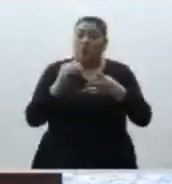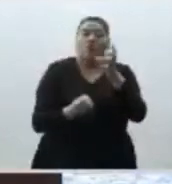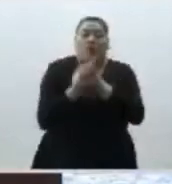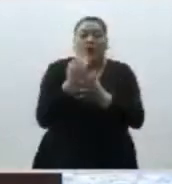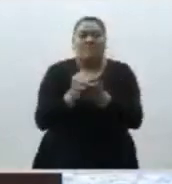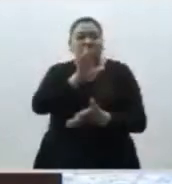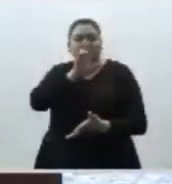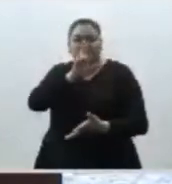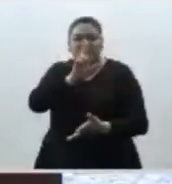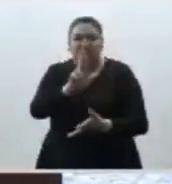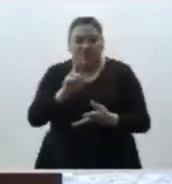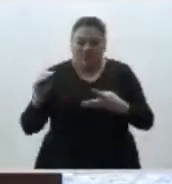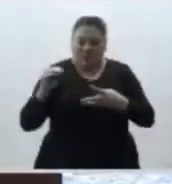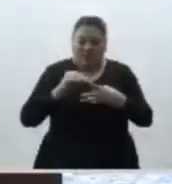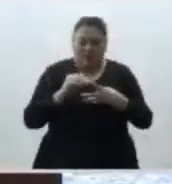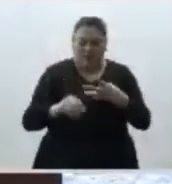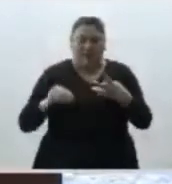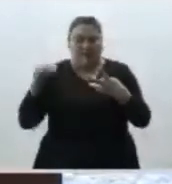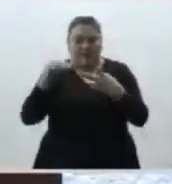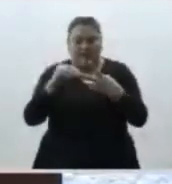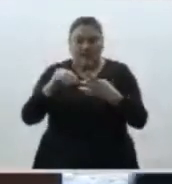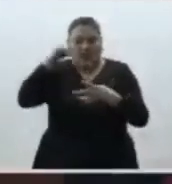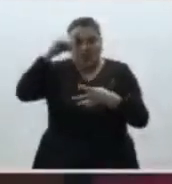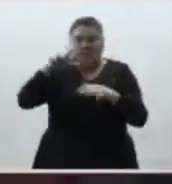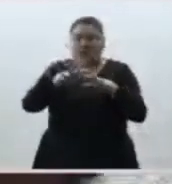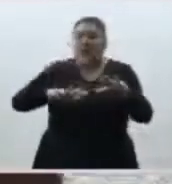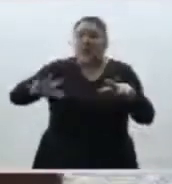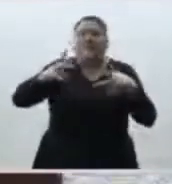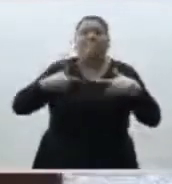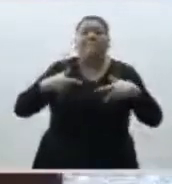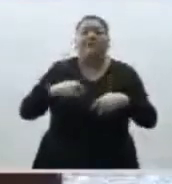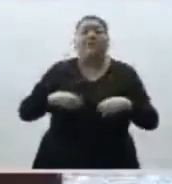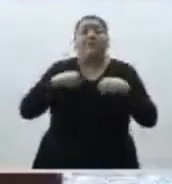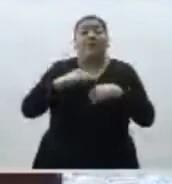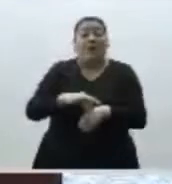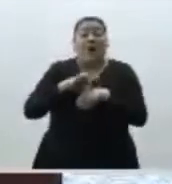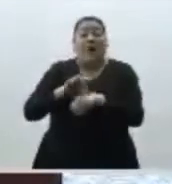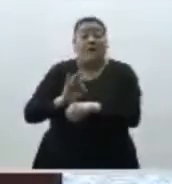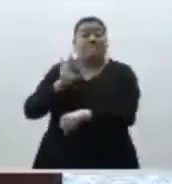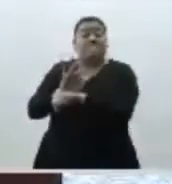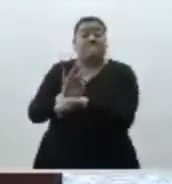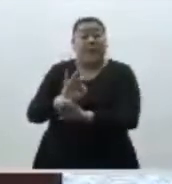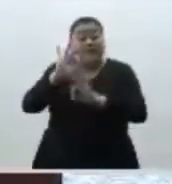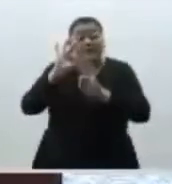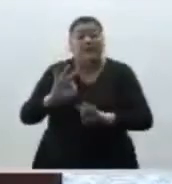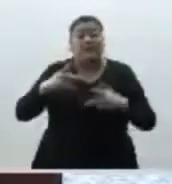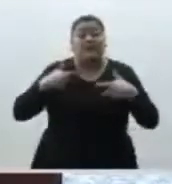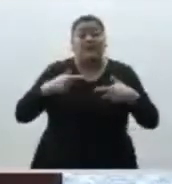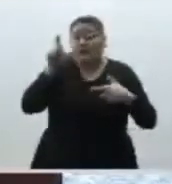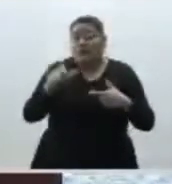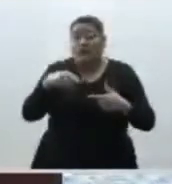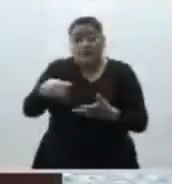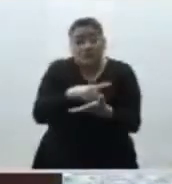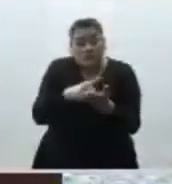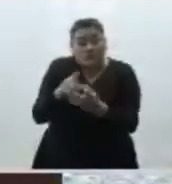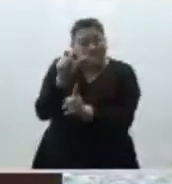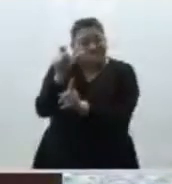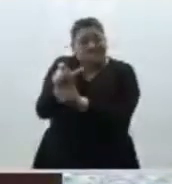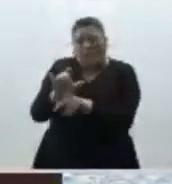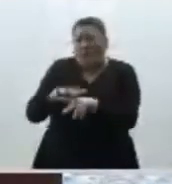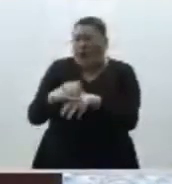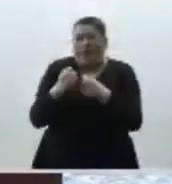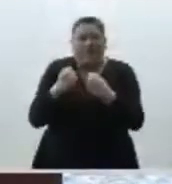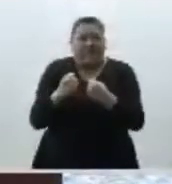consistentes en sus sentencias que materializan y hacen posible el ejercicio de sus derechos y su maximización.